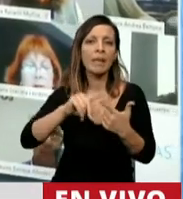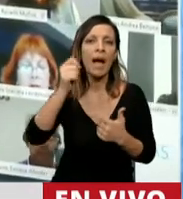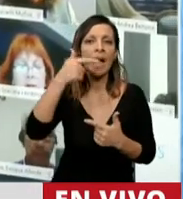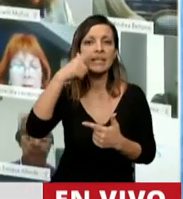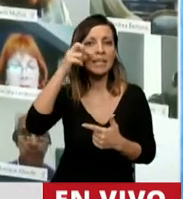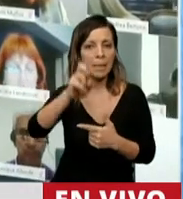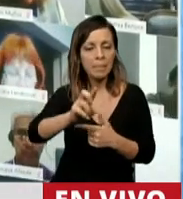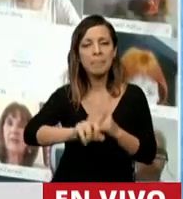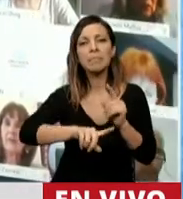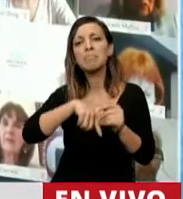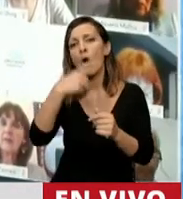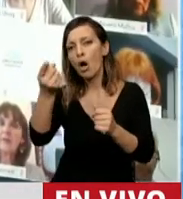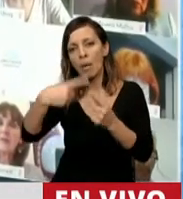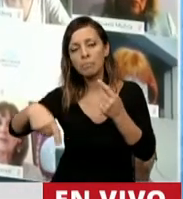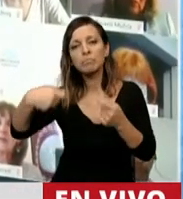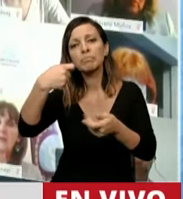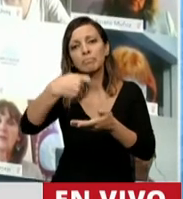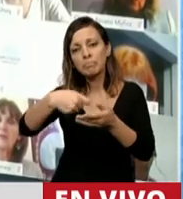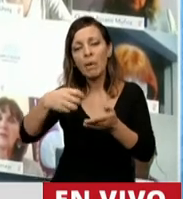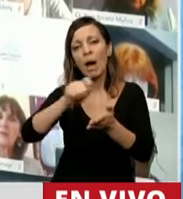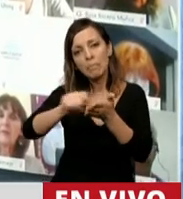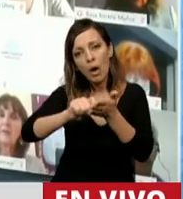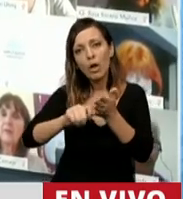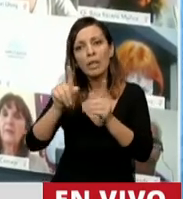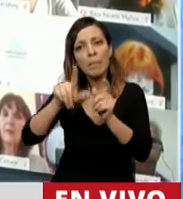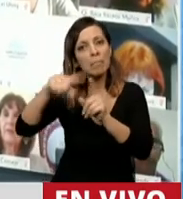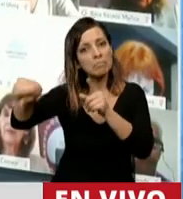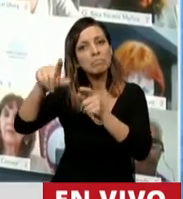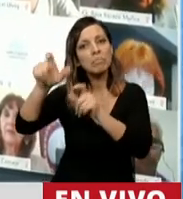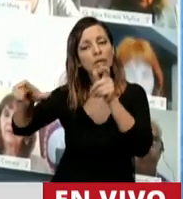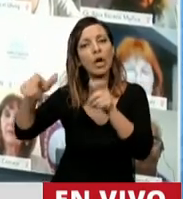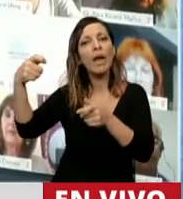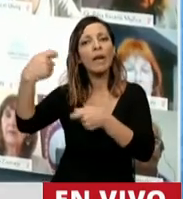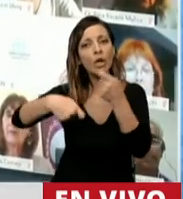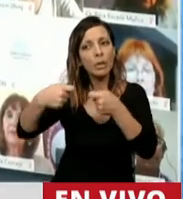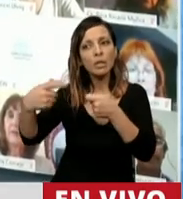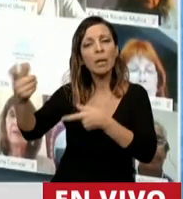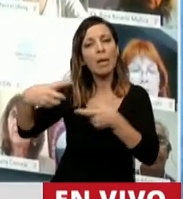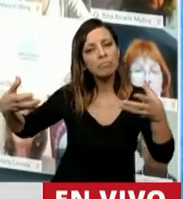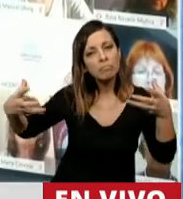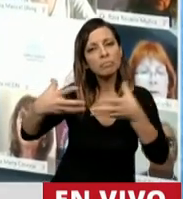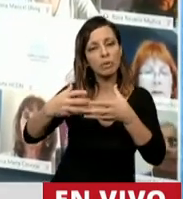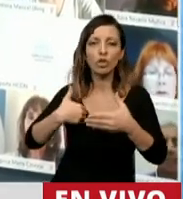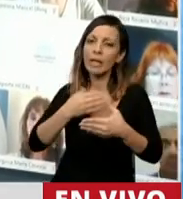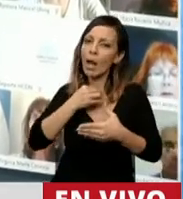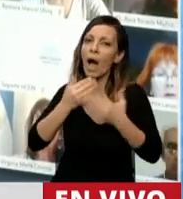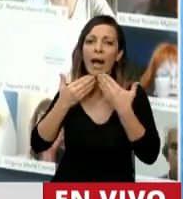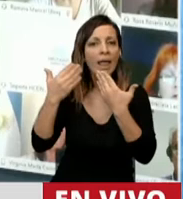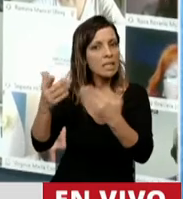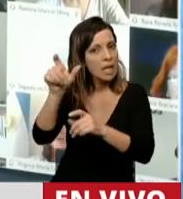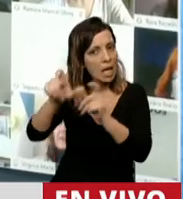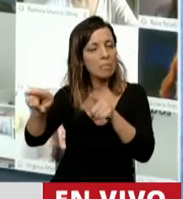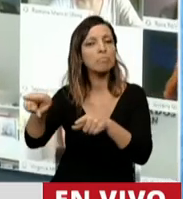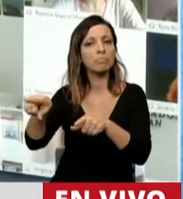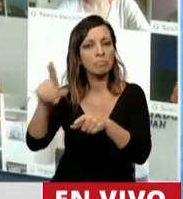y los excelentes aportes de la Asociación Argentina de Contribuyentes, a quienes quiero agradecer en forma muy especial, en